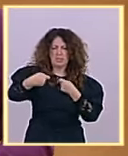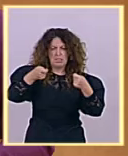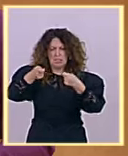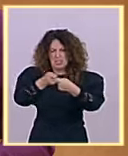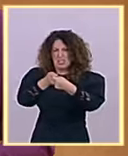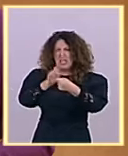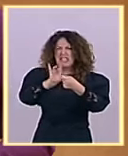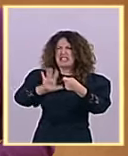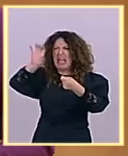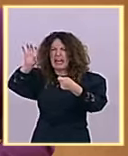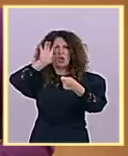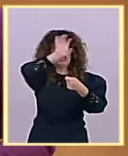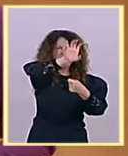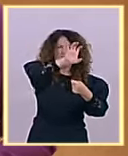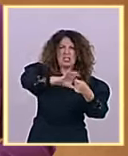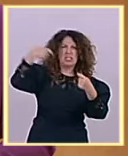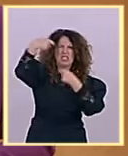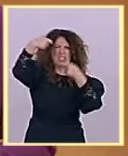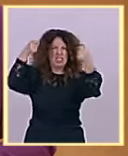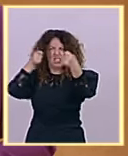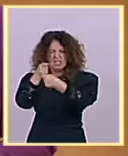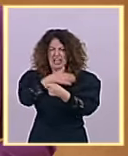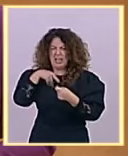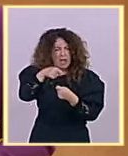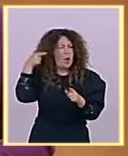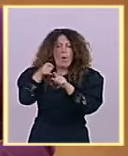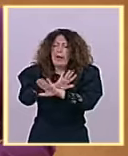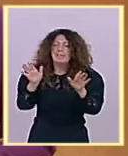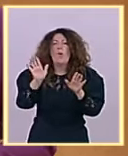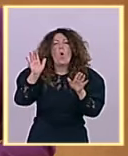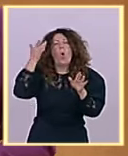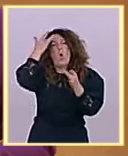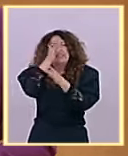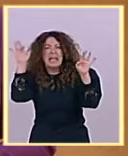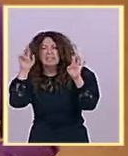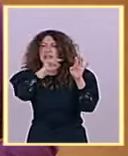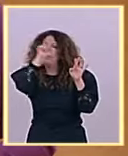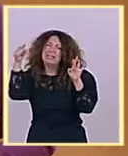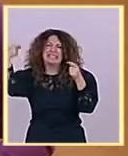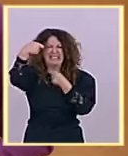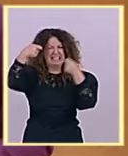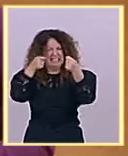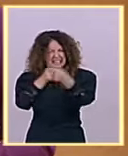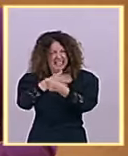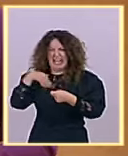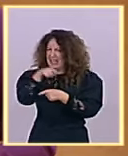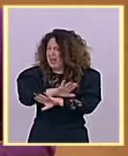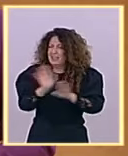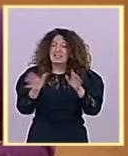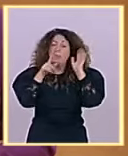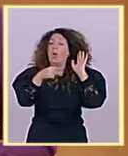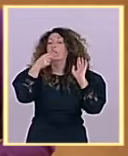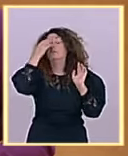sensibilidades de España porque no tiene ningún tipo de interés que usted hable de la legitimación de las